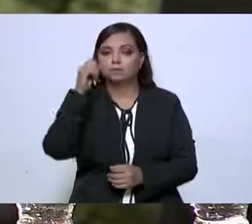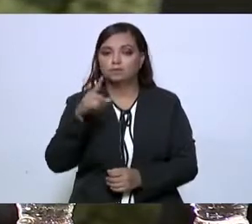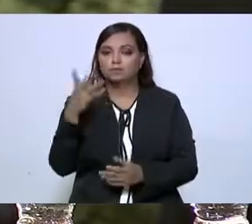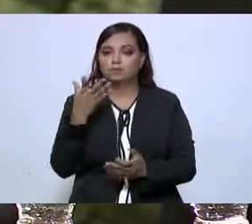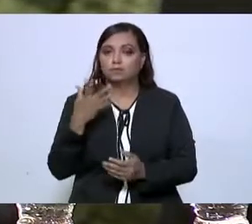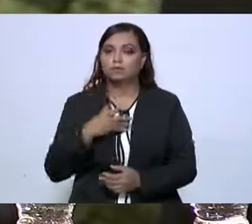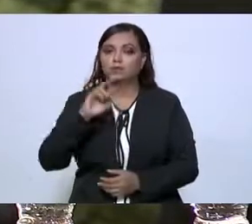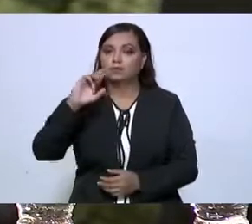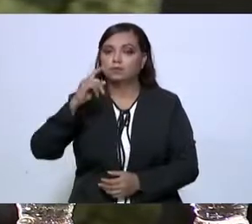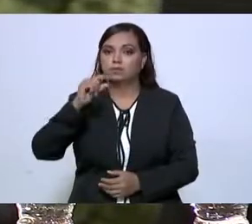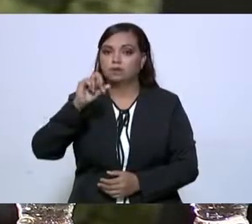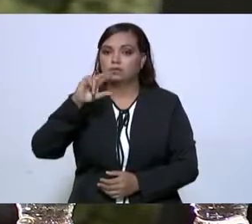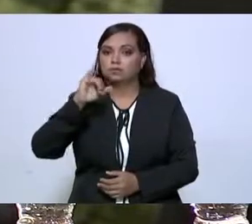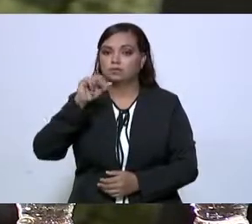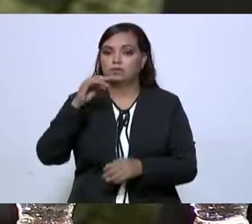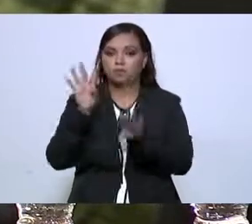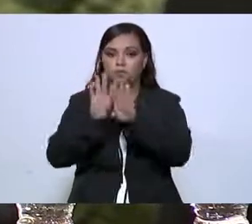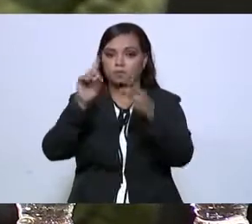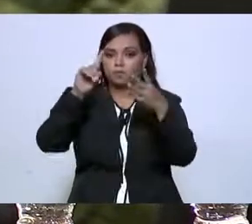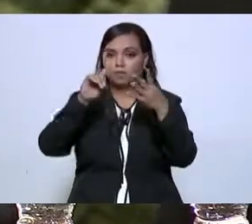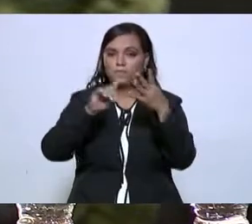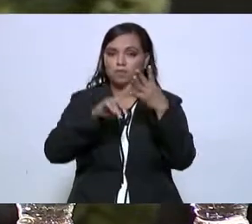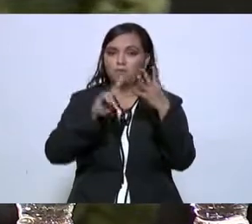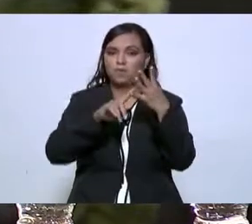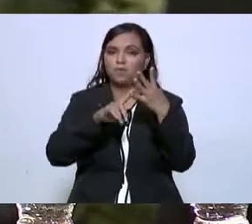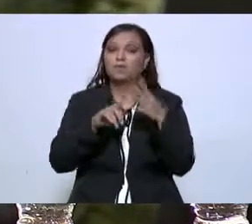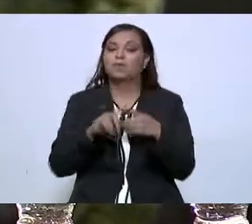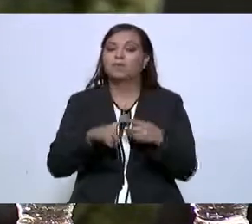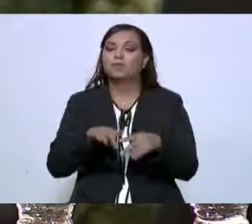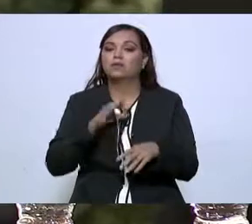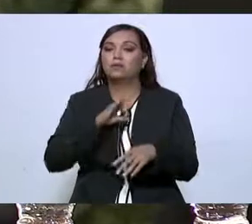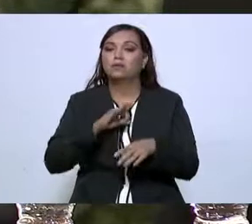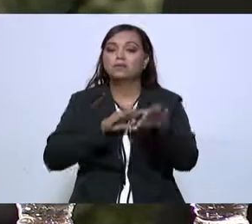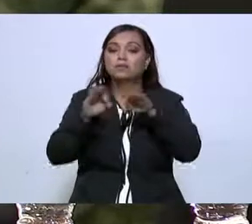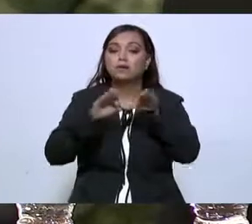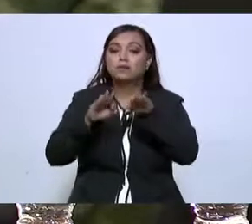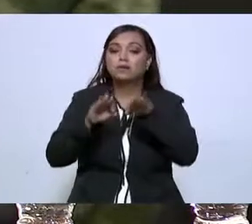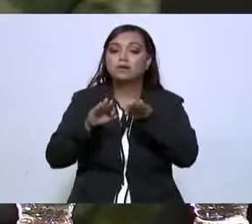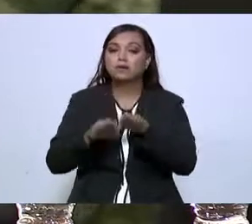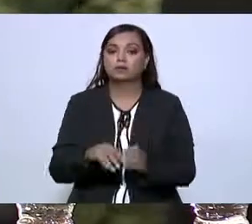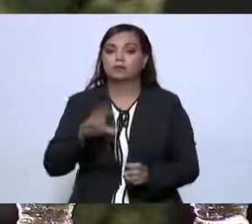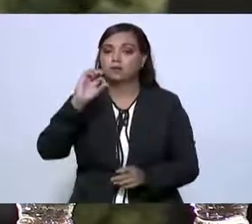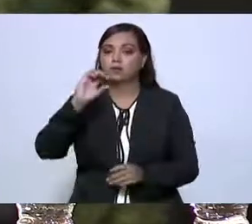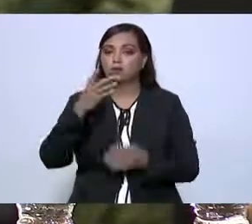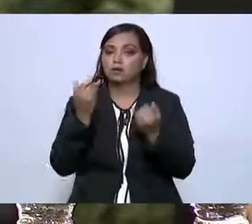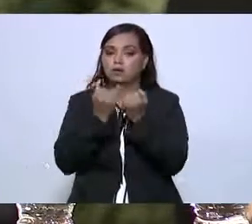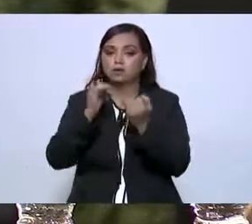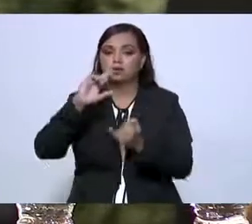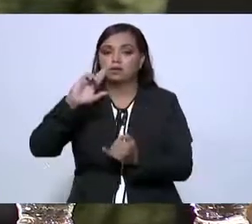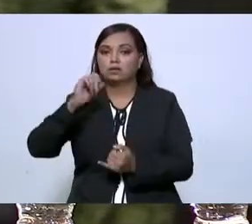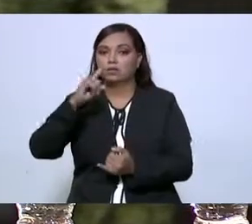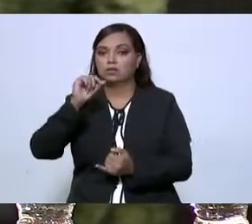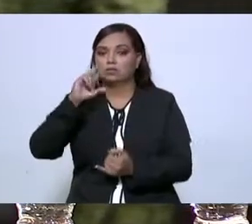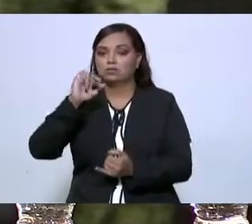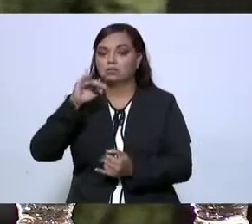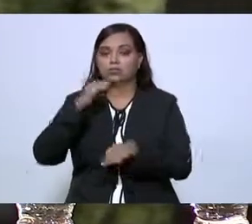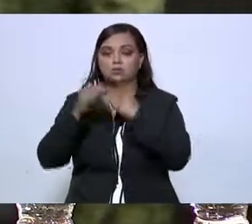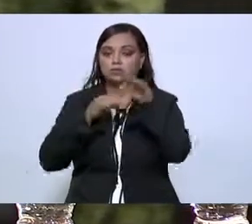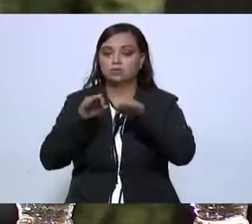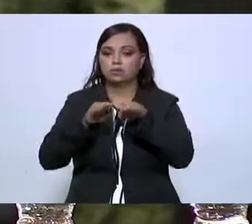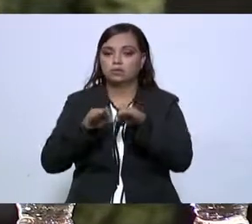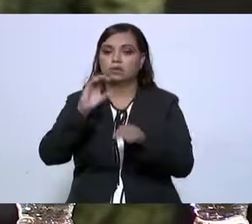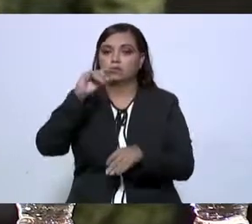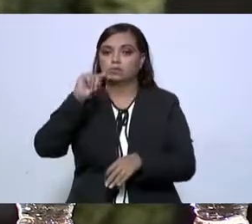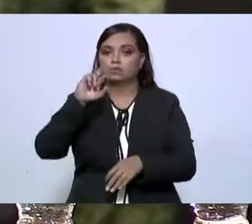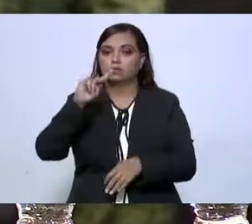regularizar, como cuarto punto, las condiciones laborales de trabajadores y contratos que en donde se